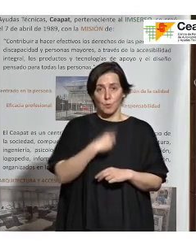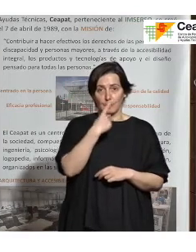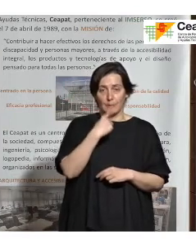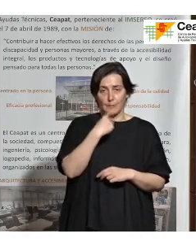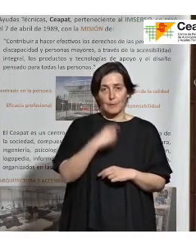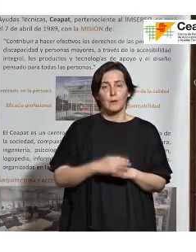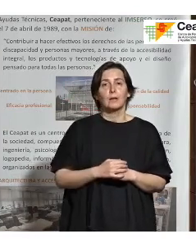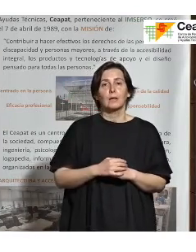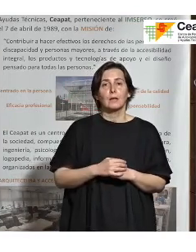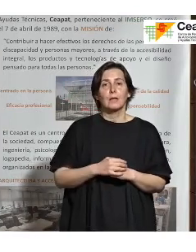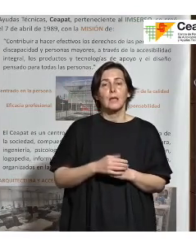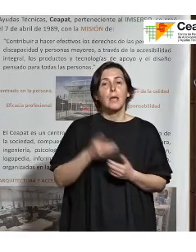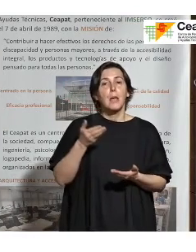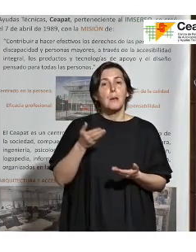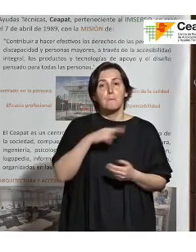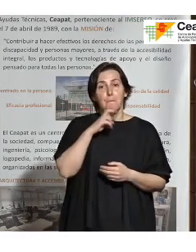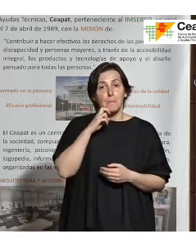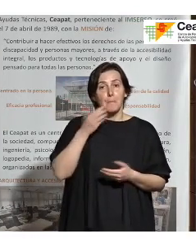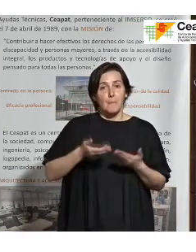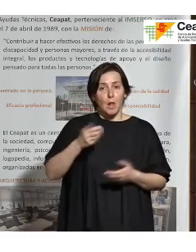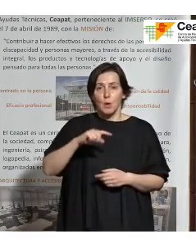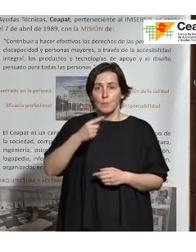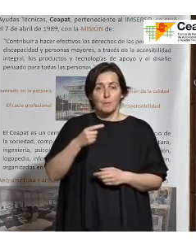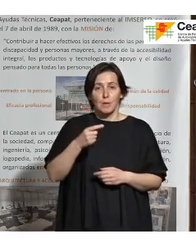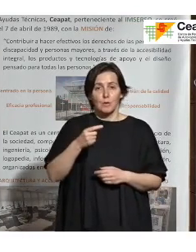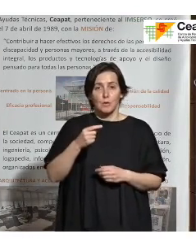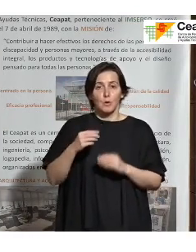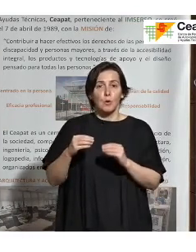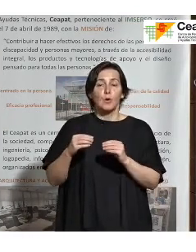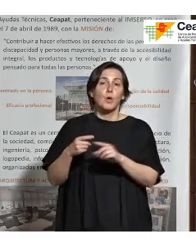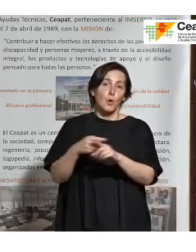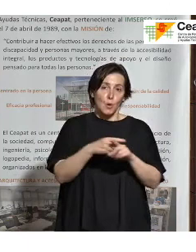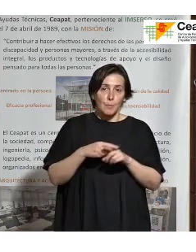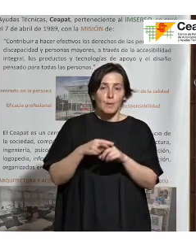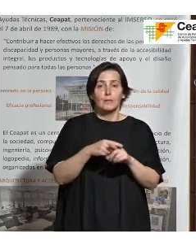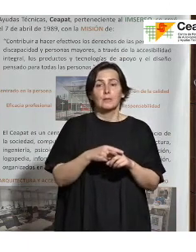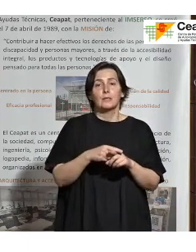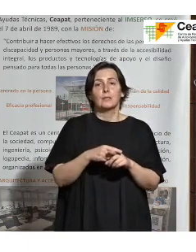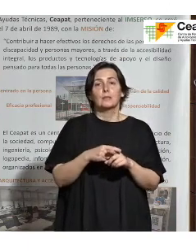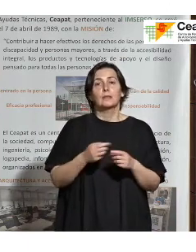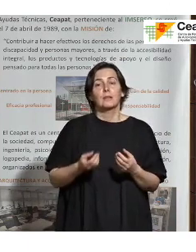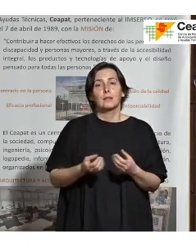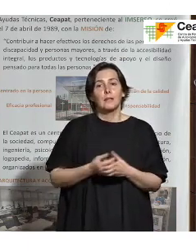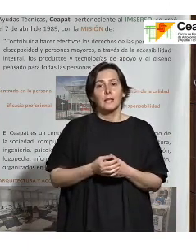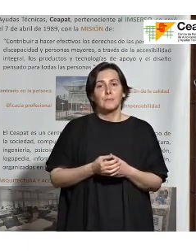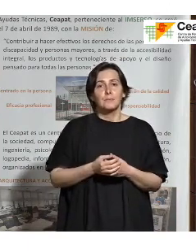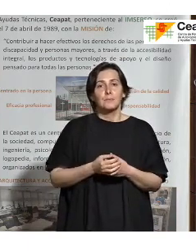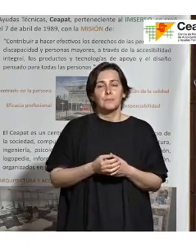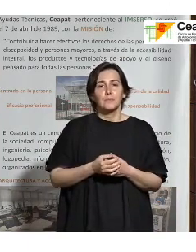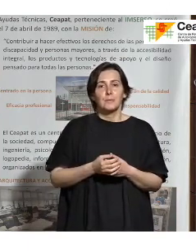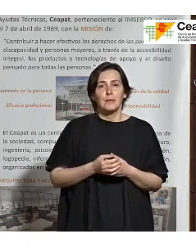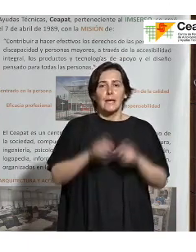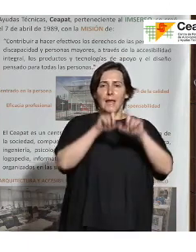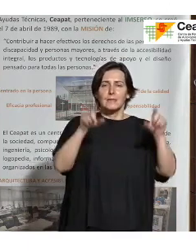nuestro valor primero que compartimos no es el ánimo de lucro, con todo lo legítimo que sea el ánimo de lucro para una entidad privada.